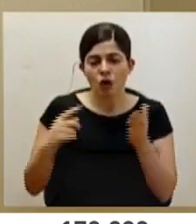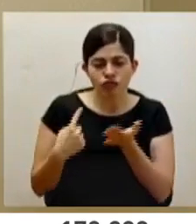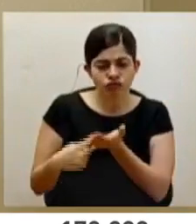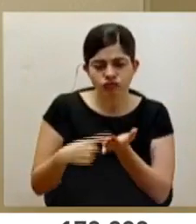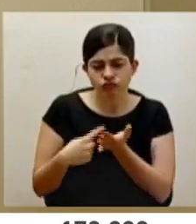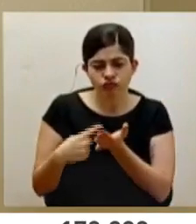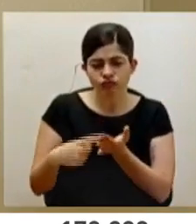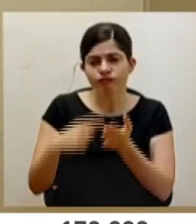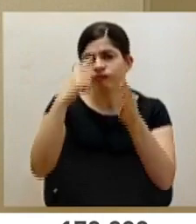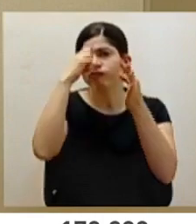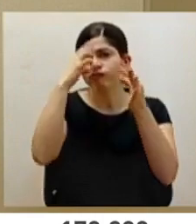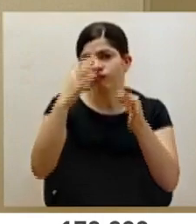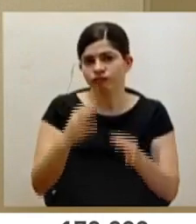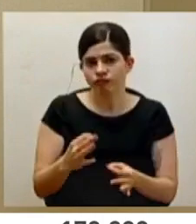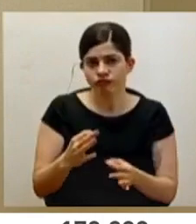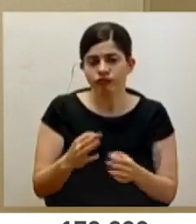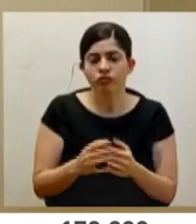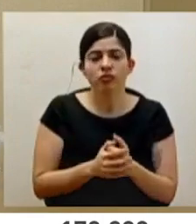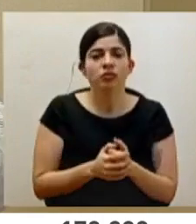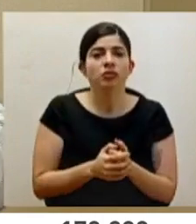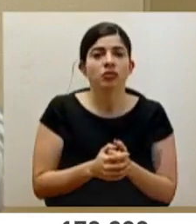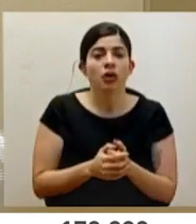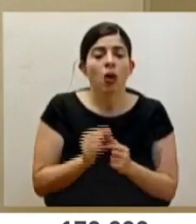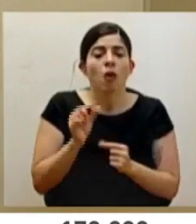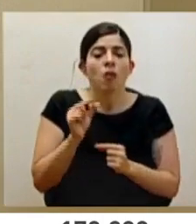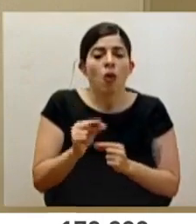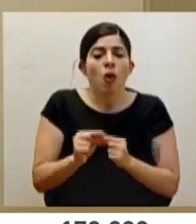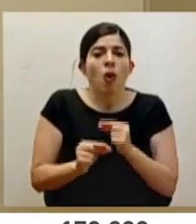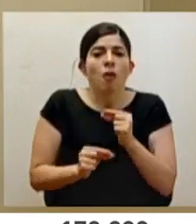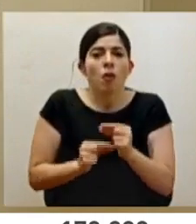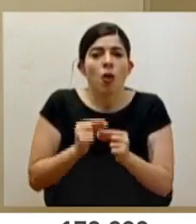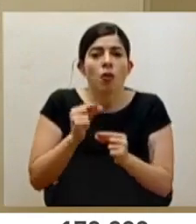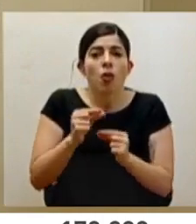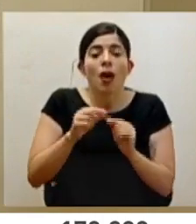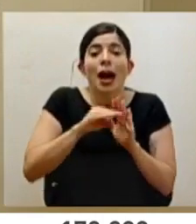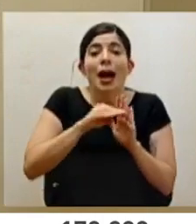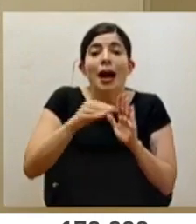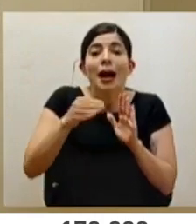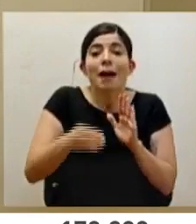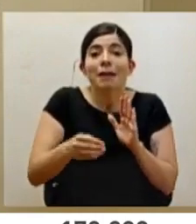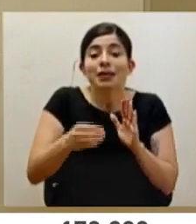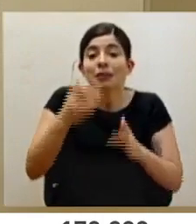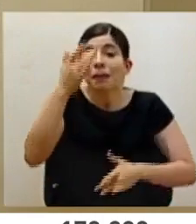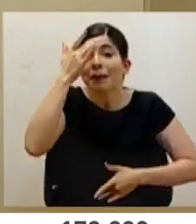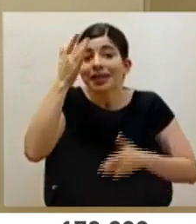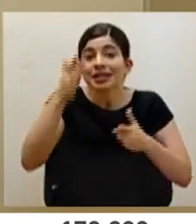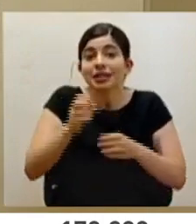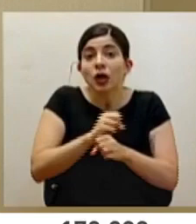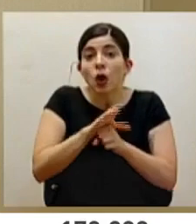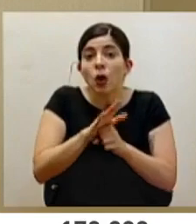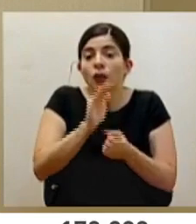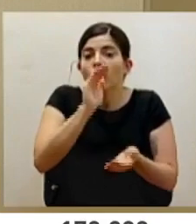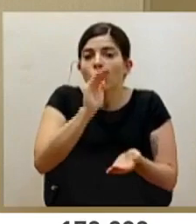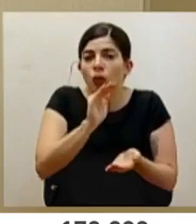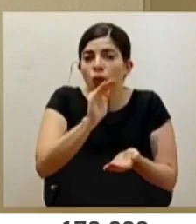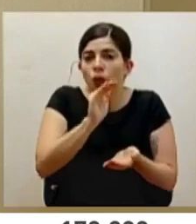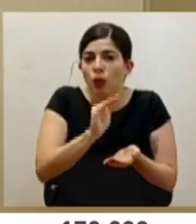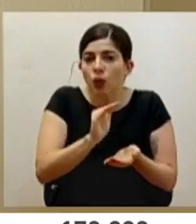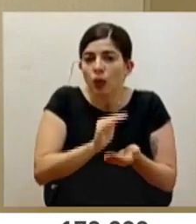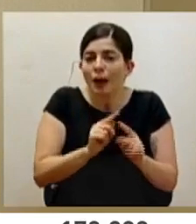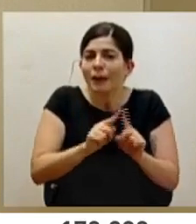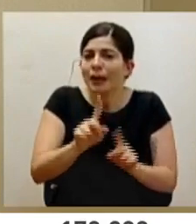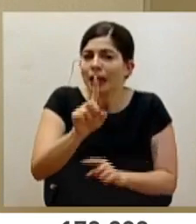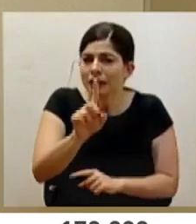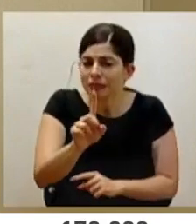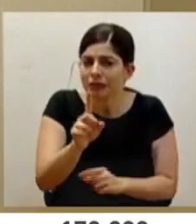la decisión de disminuir paulatinamente las camas de pacientes COVID. Pero aquí yo quiero ser muy claro